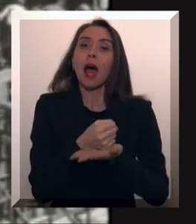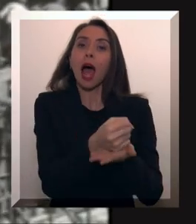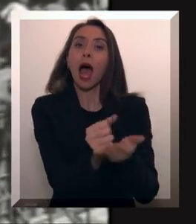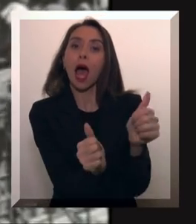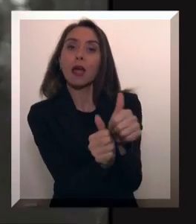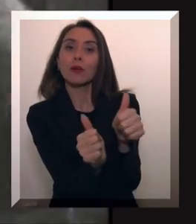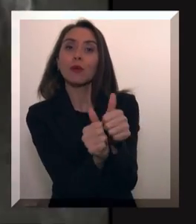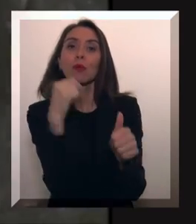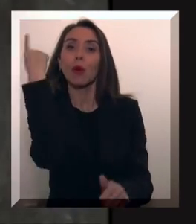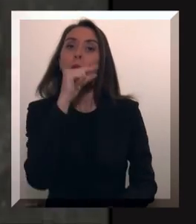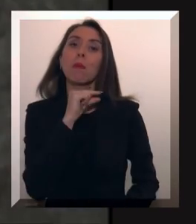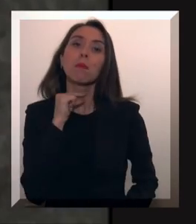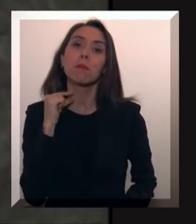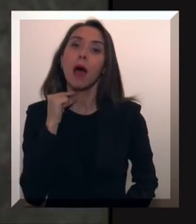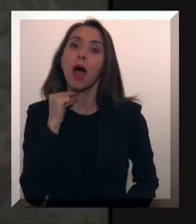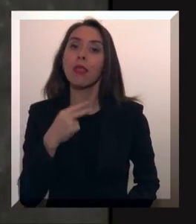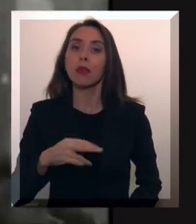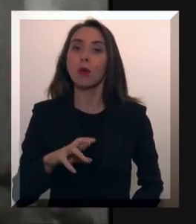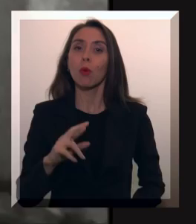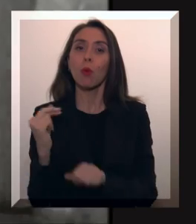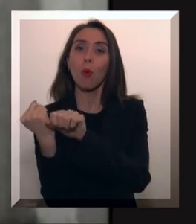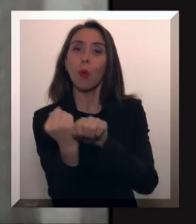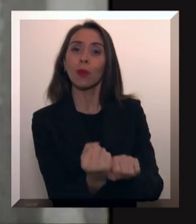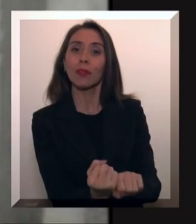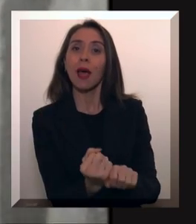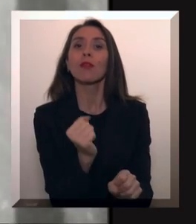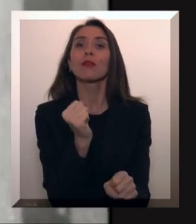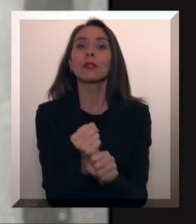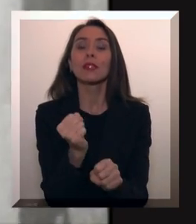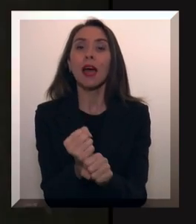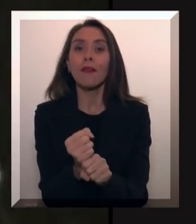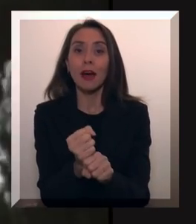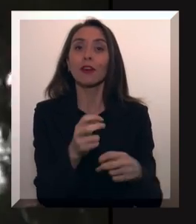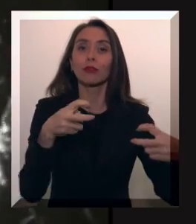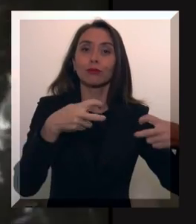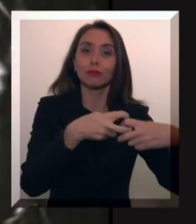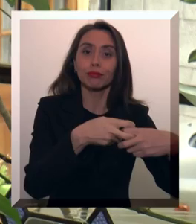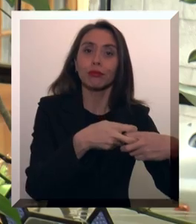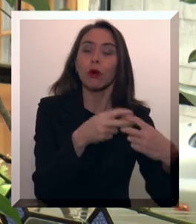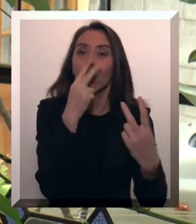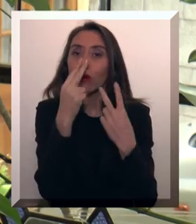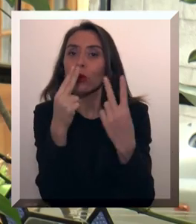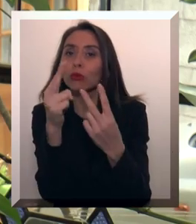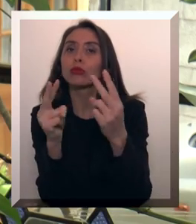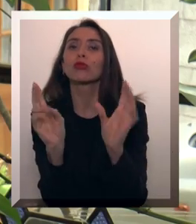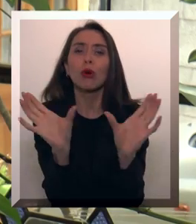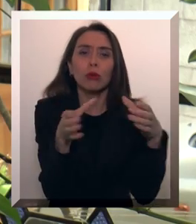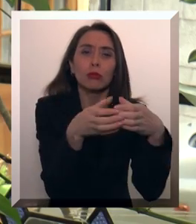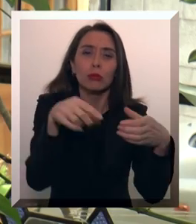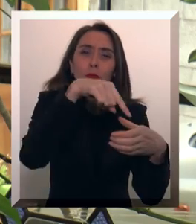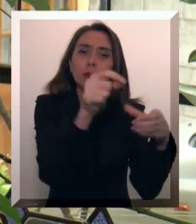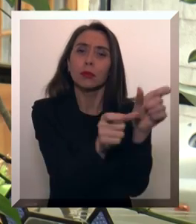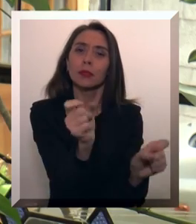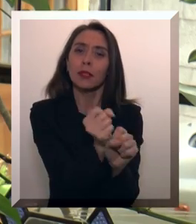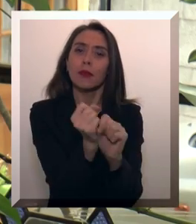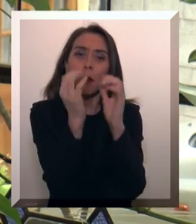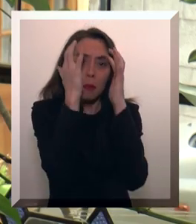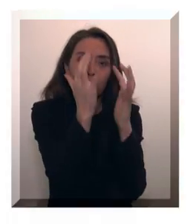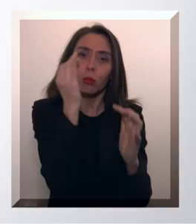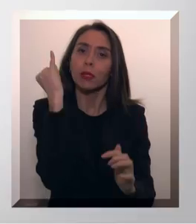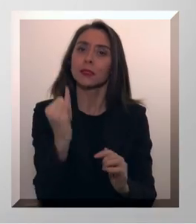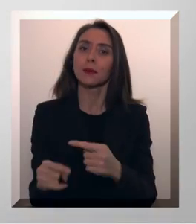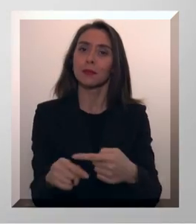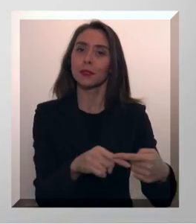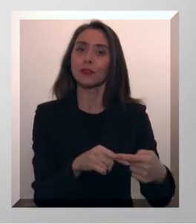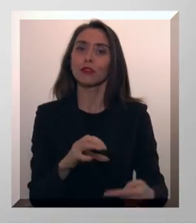colaboró con el padre Hurtado en el trabajo sindical. Y ahí conoció al mundo obrero y tuvo siempre una preocupación social.